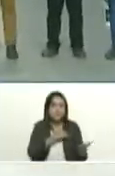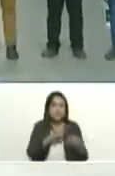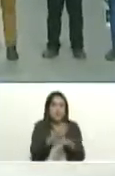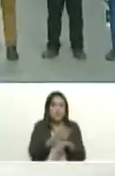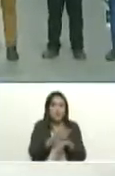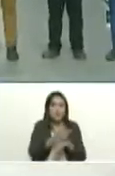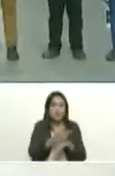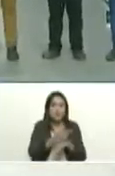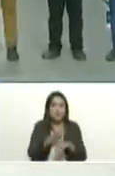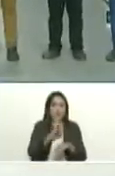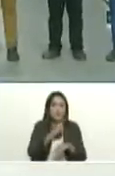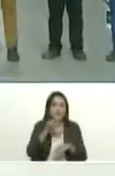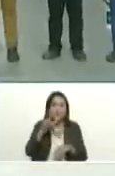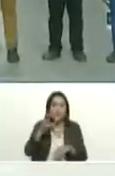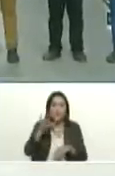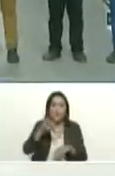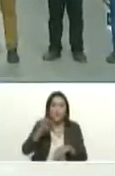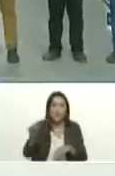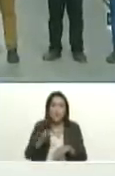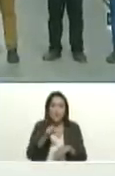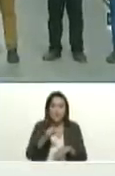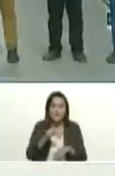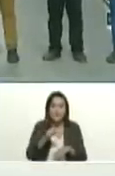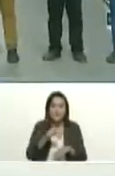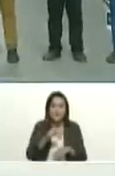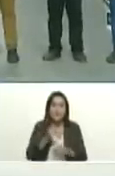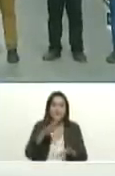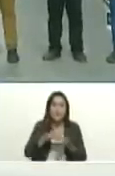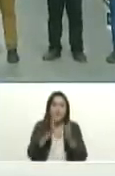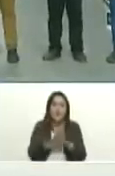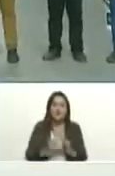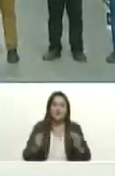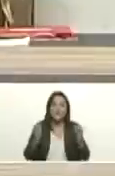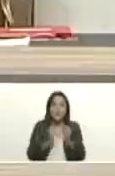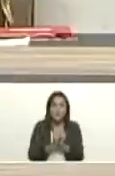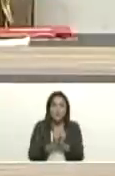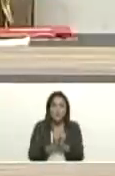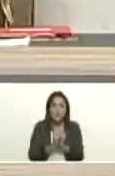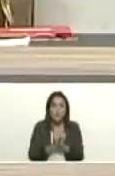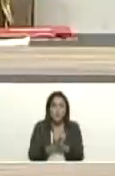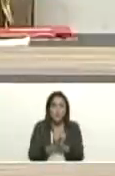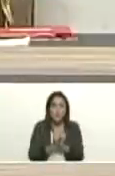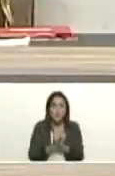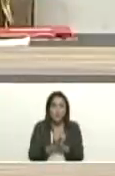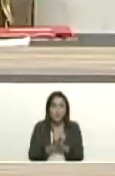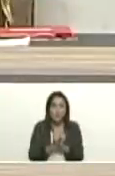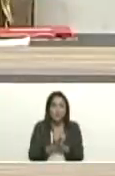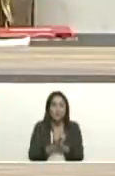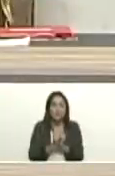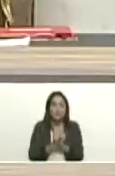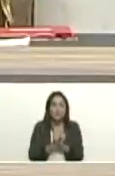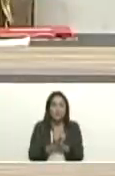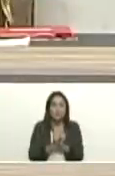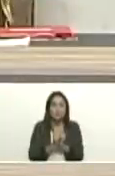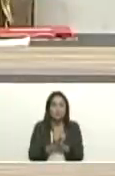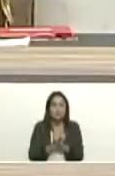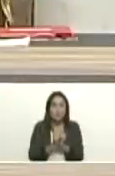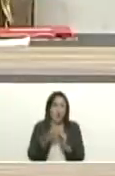José Marcano en el estado en Suátegui junto a un grupo de compañeros